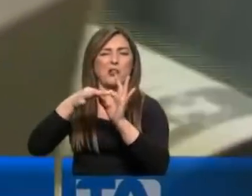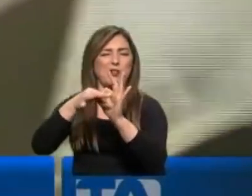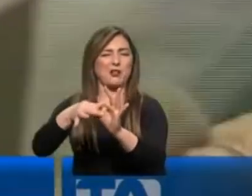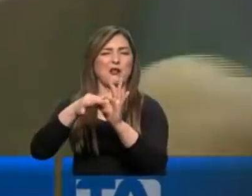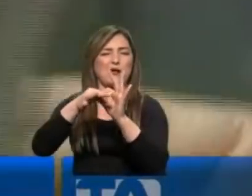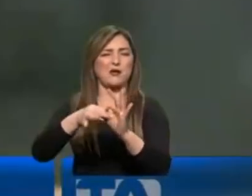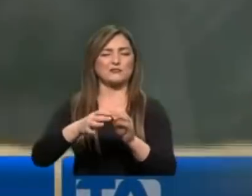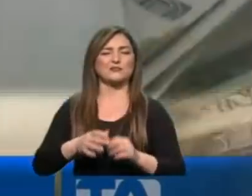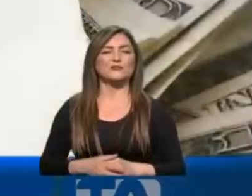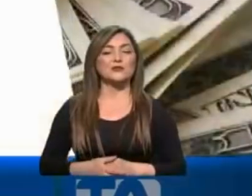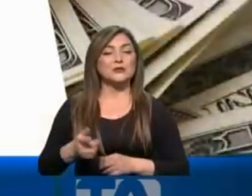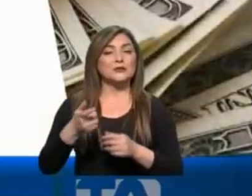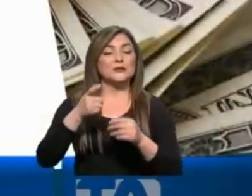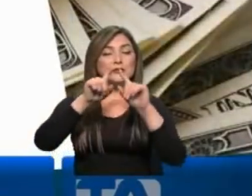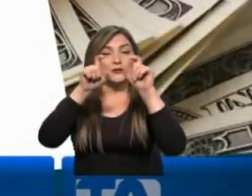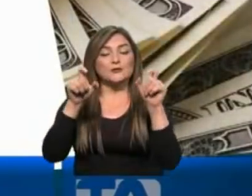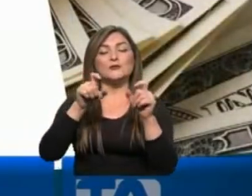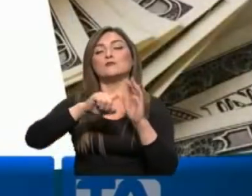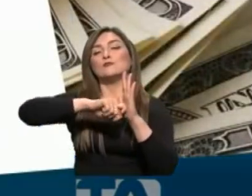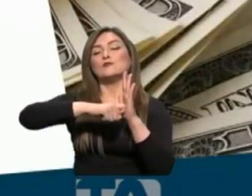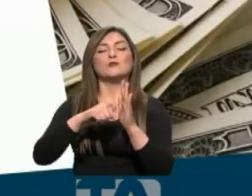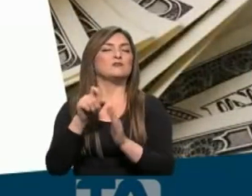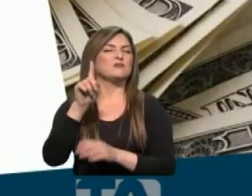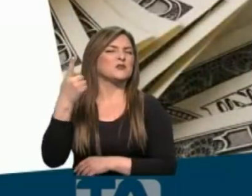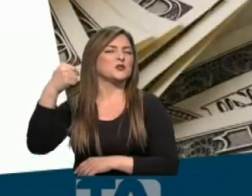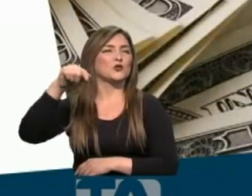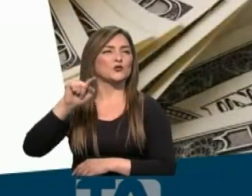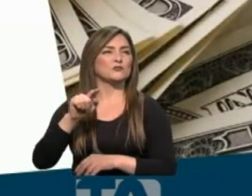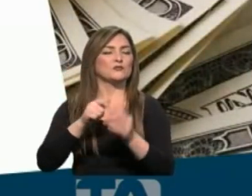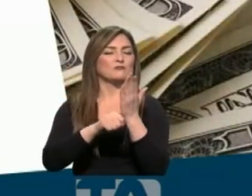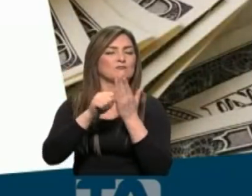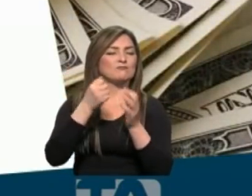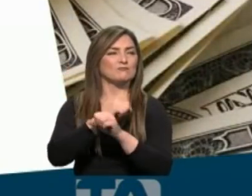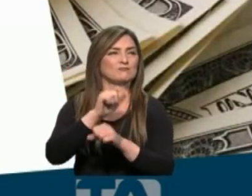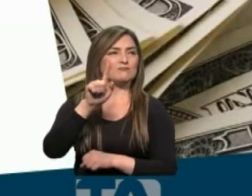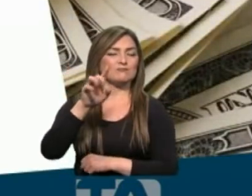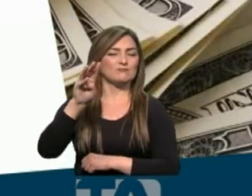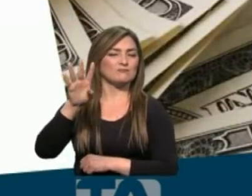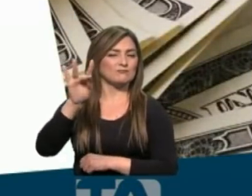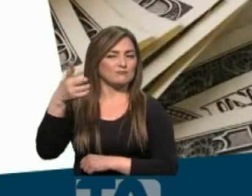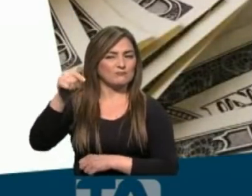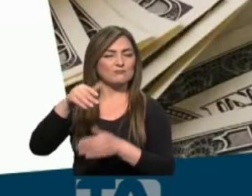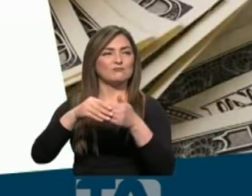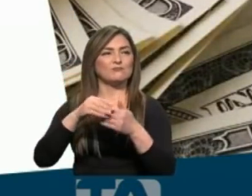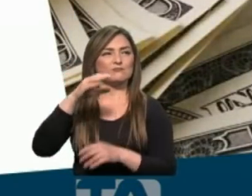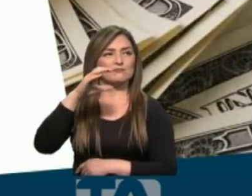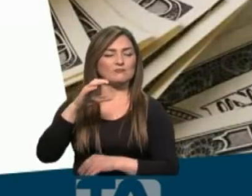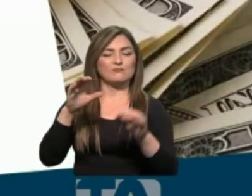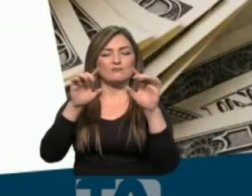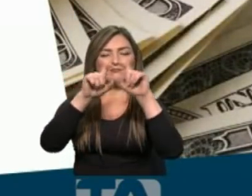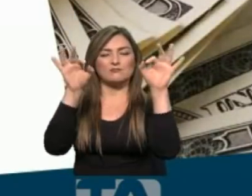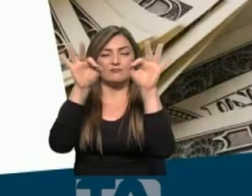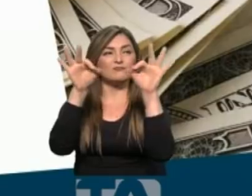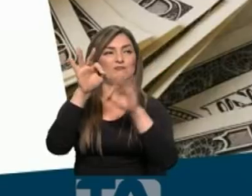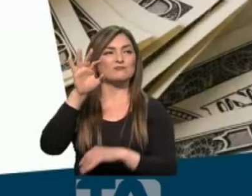pólizas millonarias, entre ellas del Ministerio de Defensa por 168 millones de dólares, de Select por 87